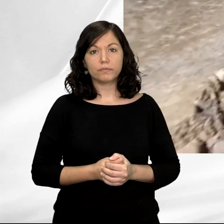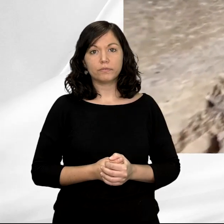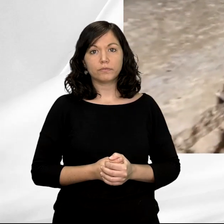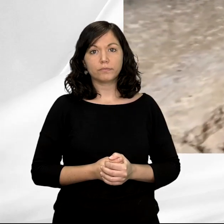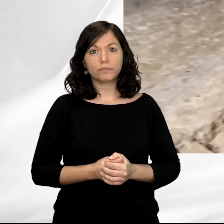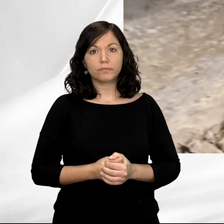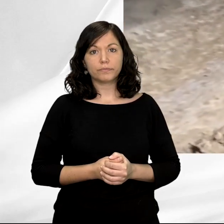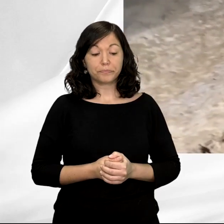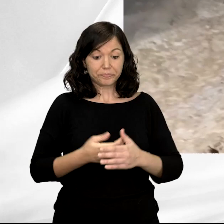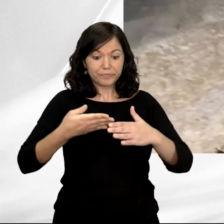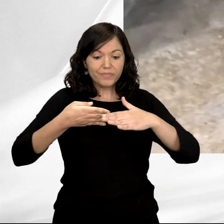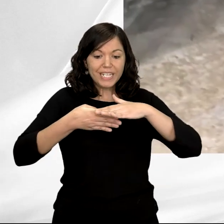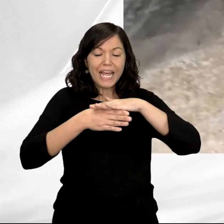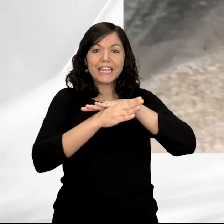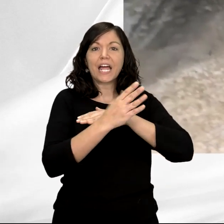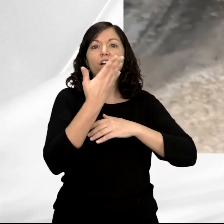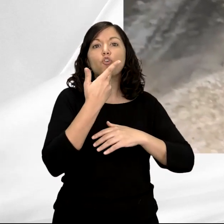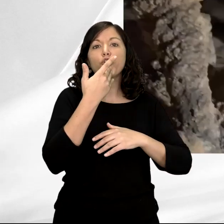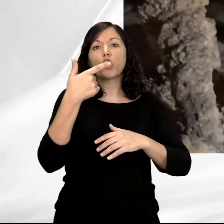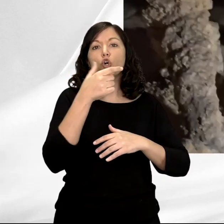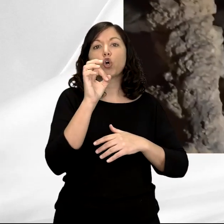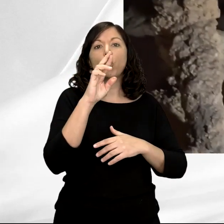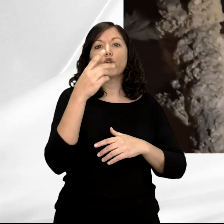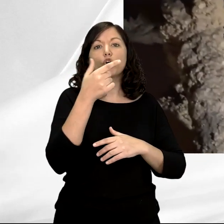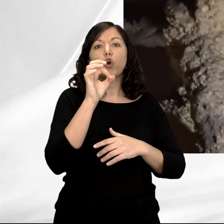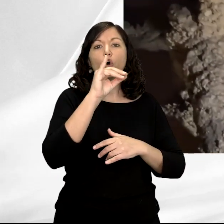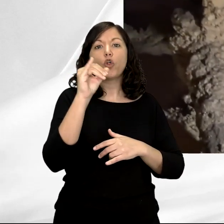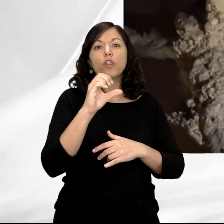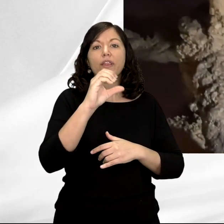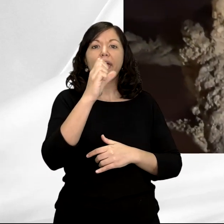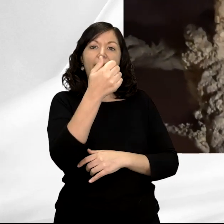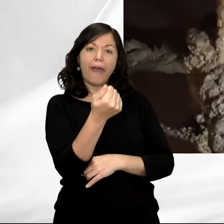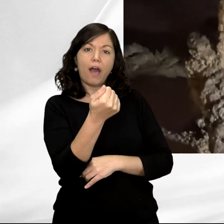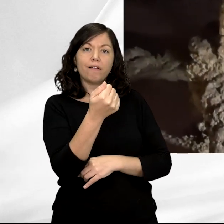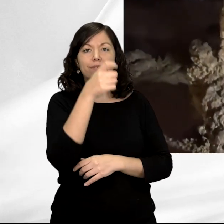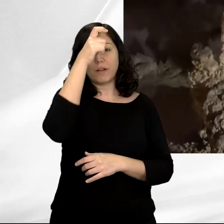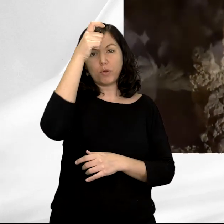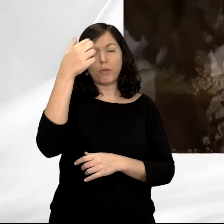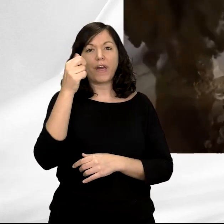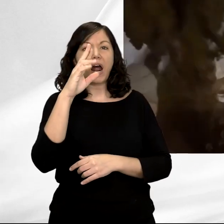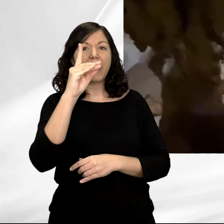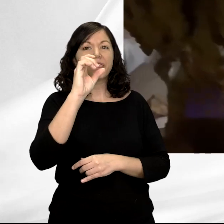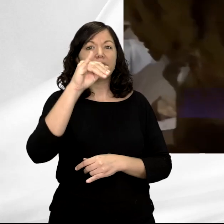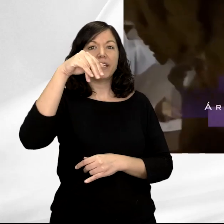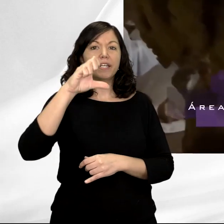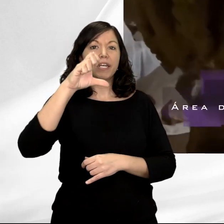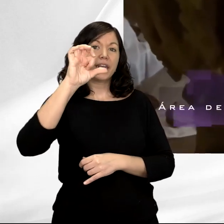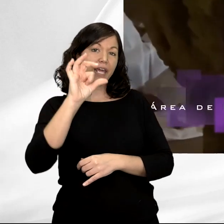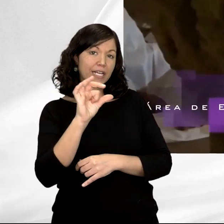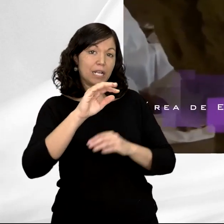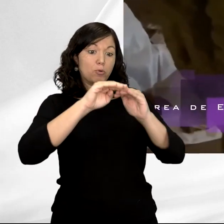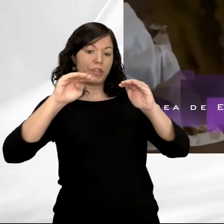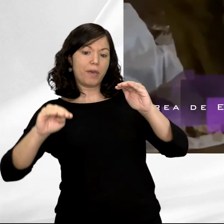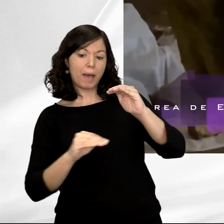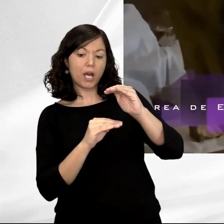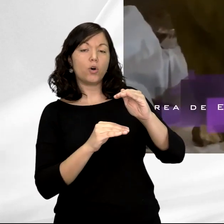Traspasada la entrada conocida como de la Gorgocera, la entrada que está debajo del pueblo de Ardines, accedemos dentro de la cueva a